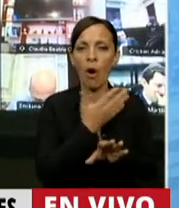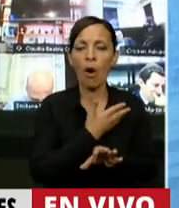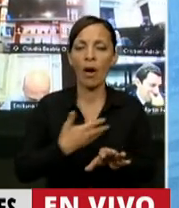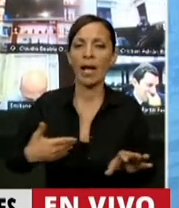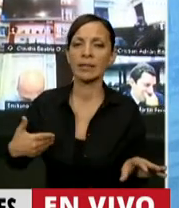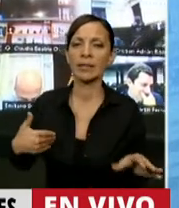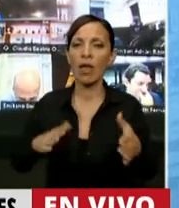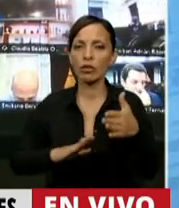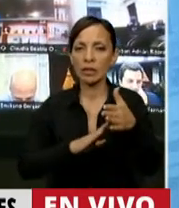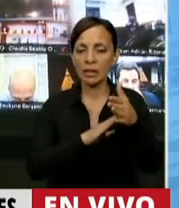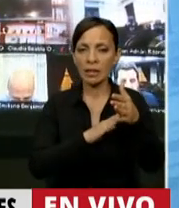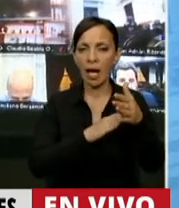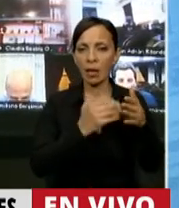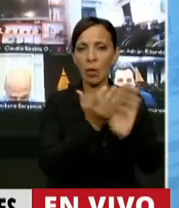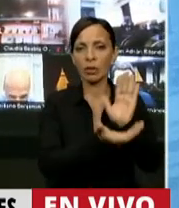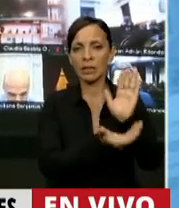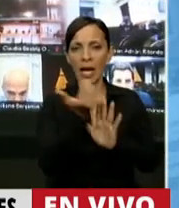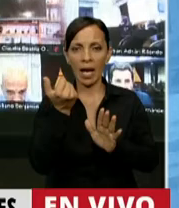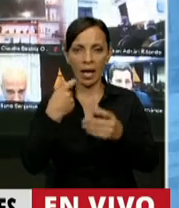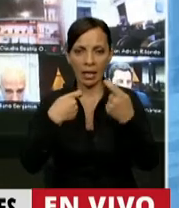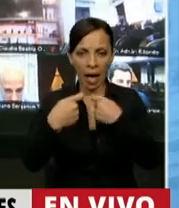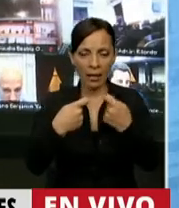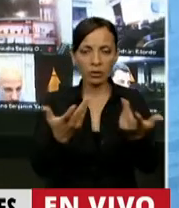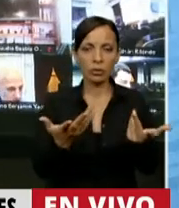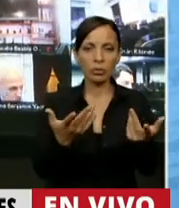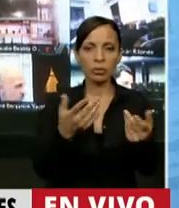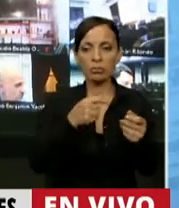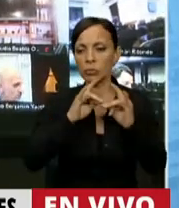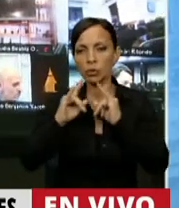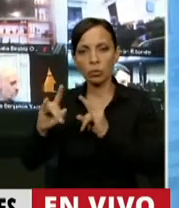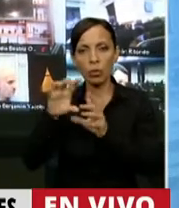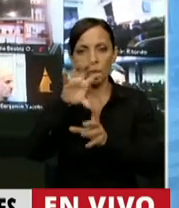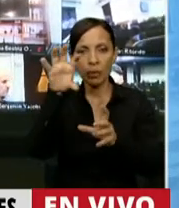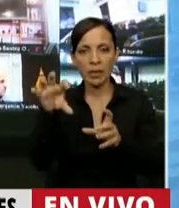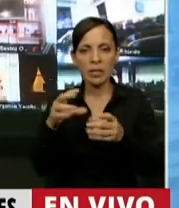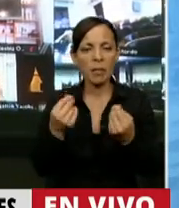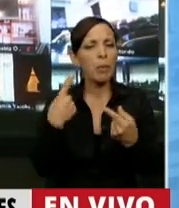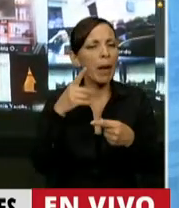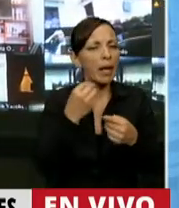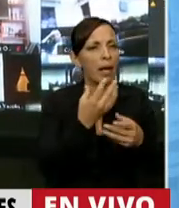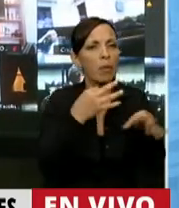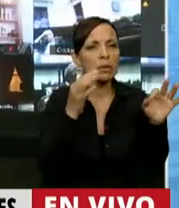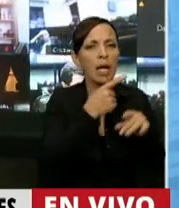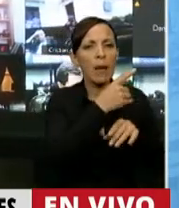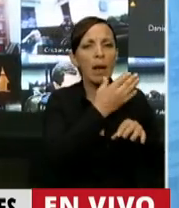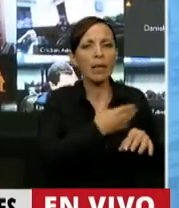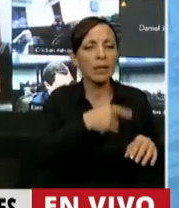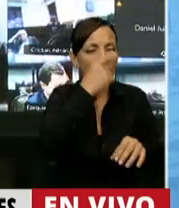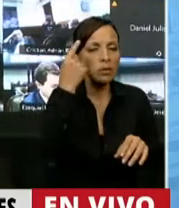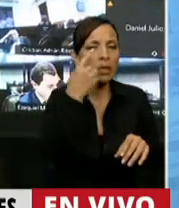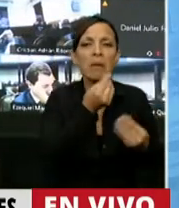nacional, de una serie de gastos, descargarlos sobre las provincias, porque para qué había que liberar los recursos del Estado nacional.